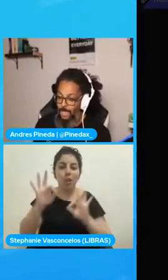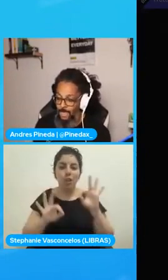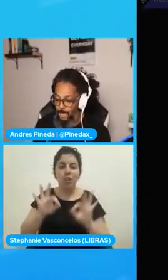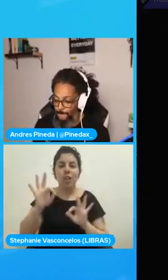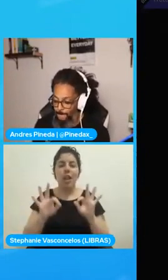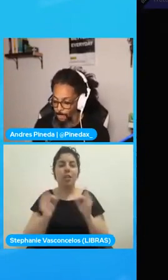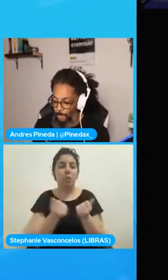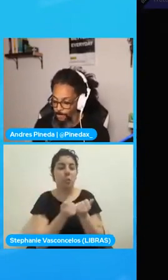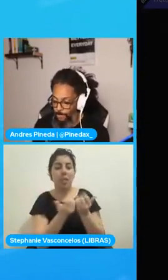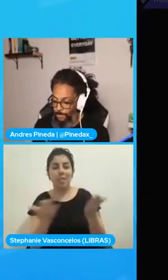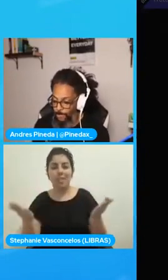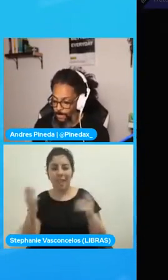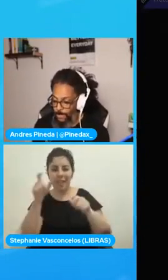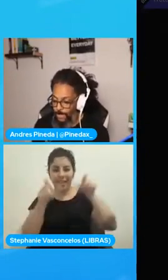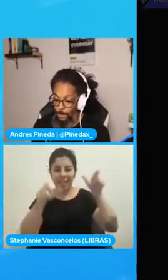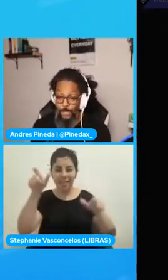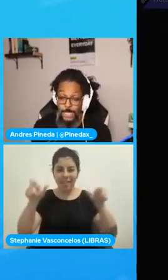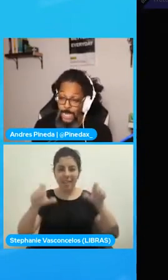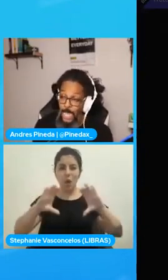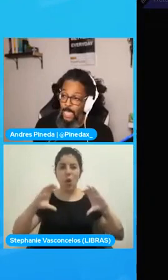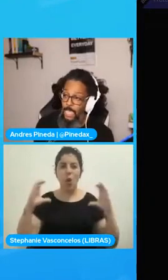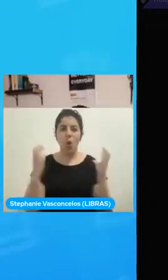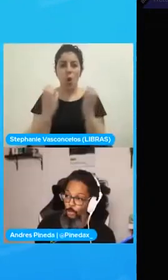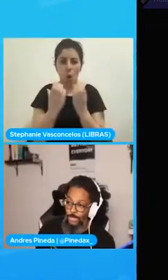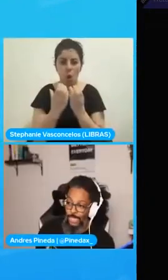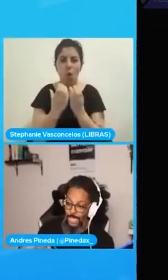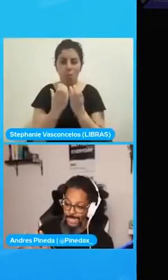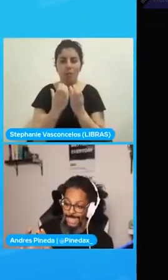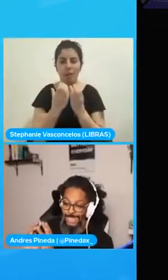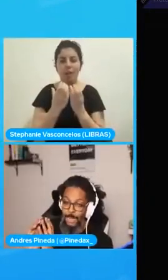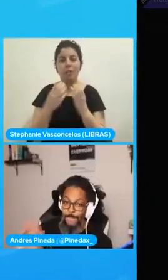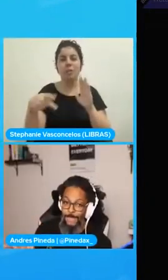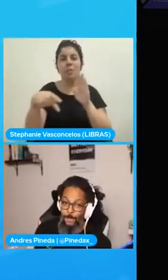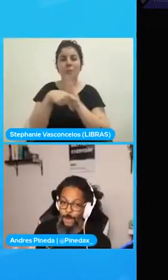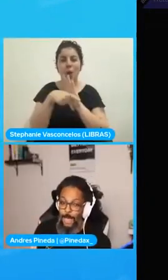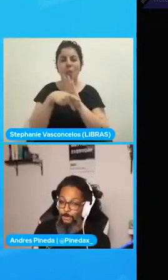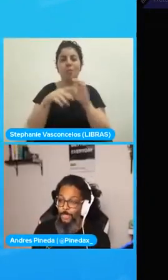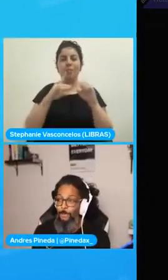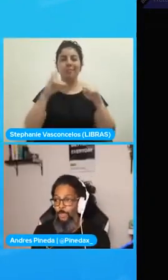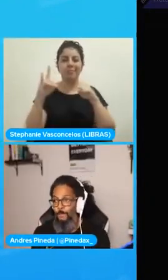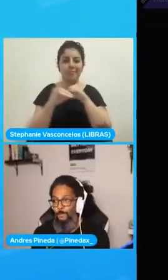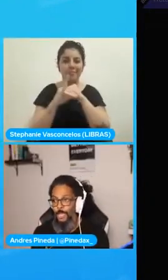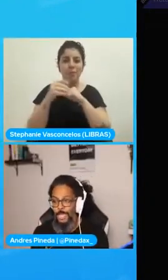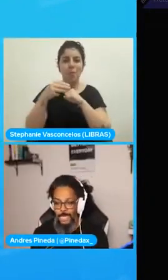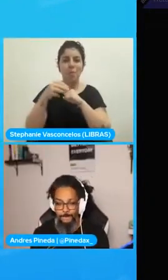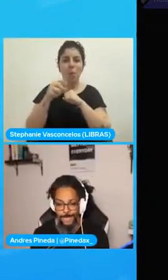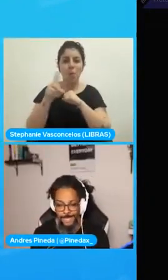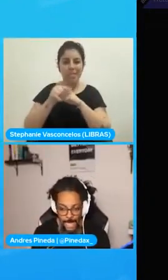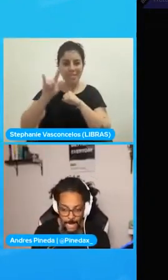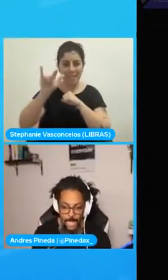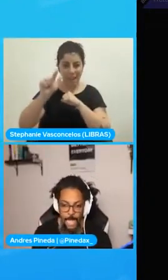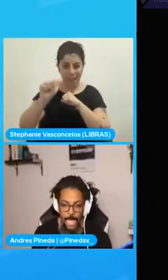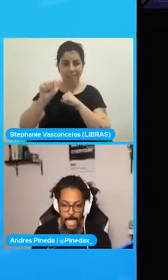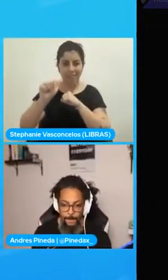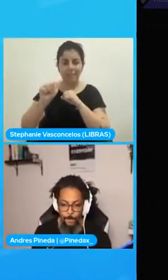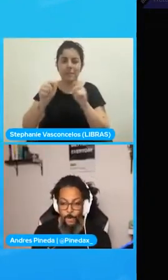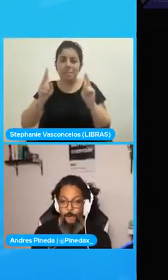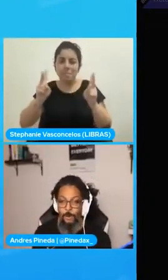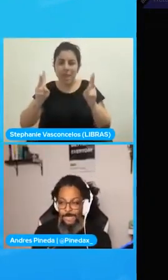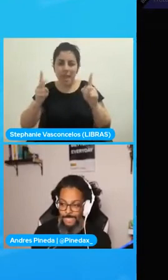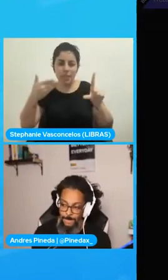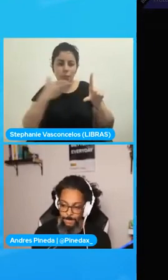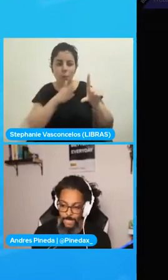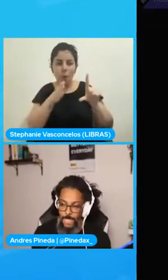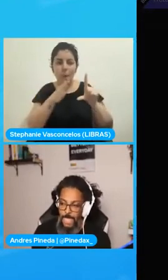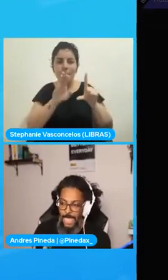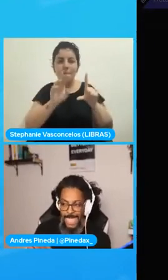de Moxilla, donde desde el mismo browser podemos empezar a probar